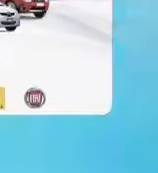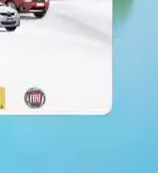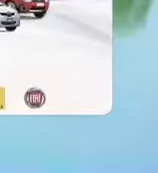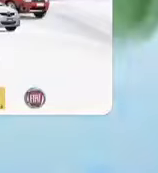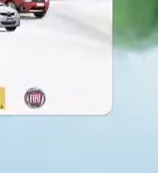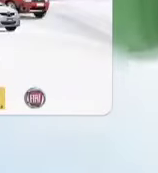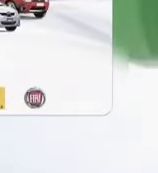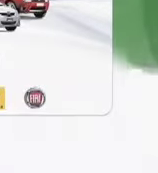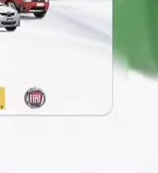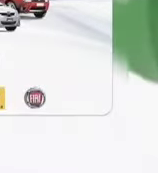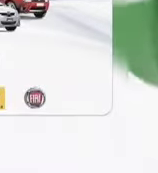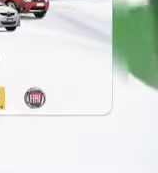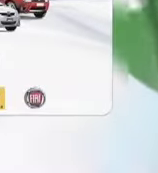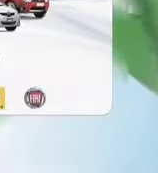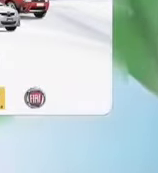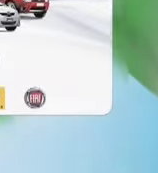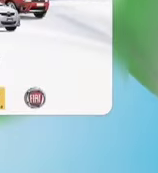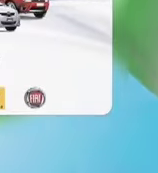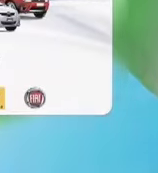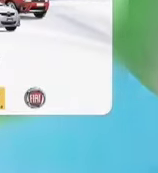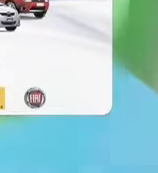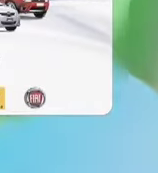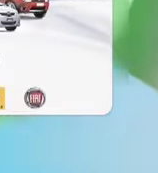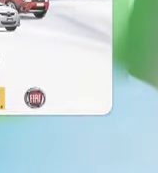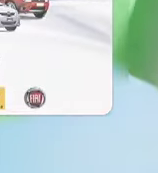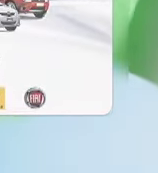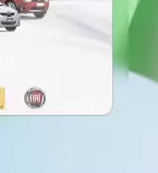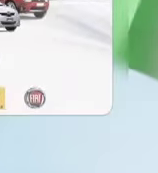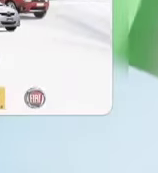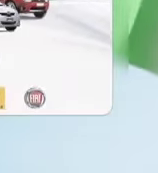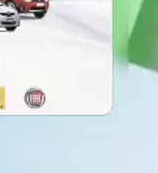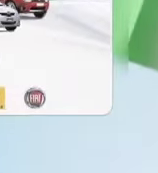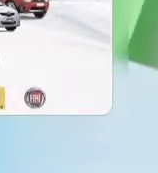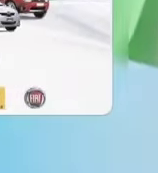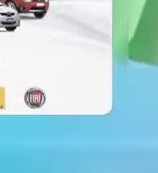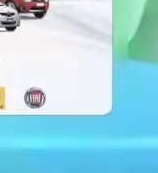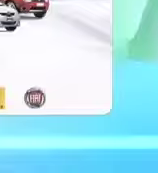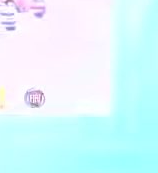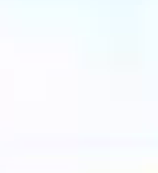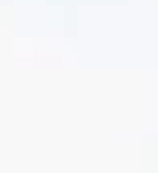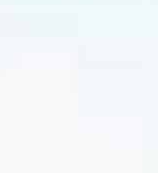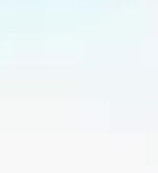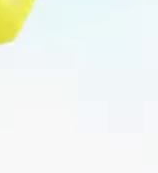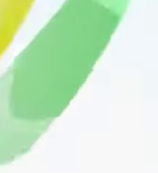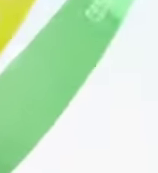Paga tu enganche hasta marzo de 2014. Cofiño Estal, Autoferia Bono 14.